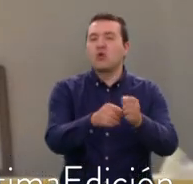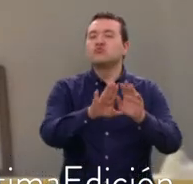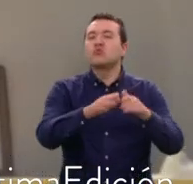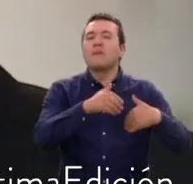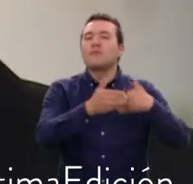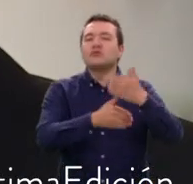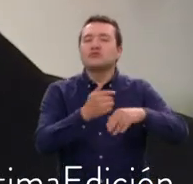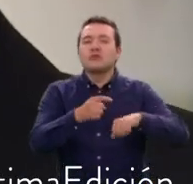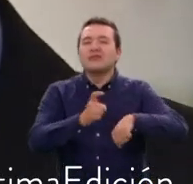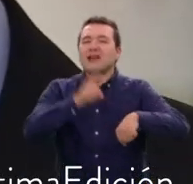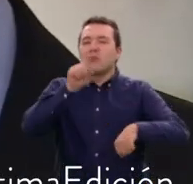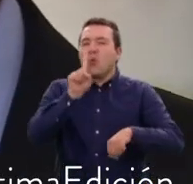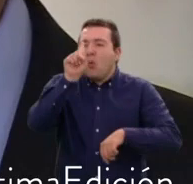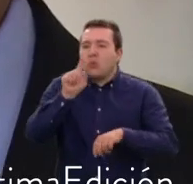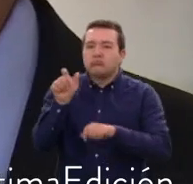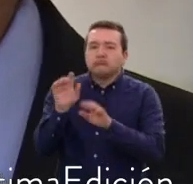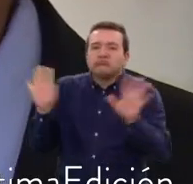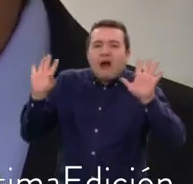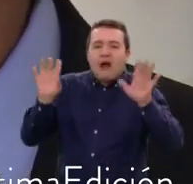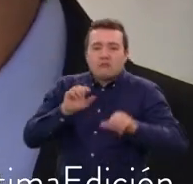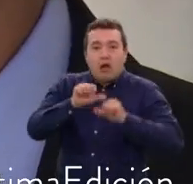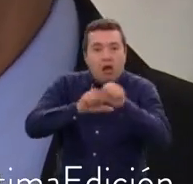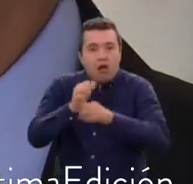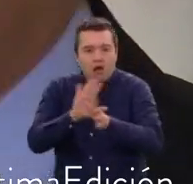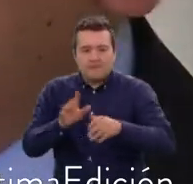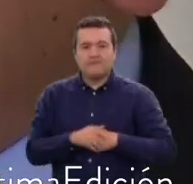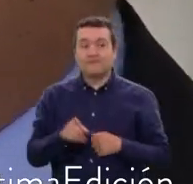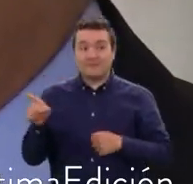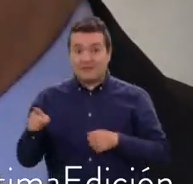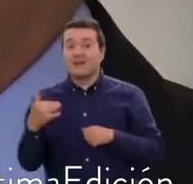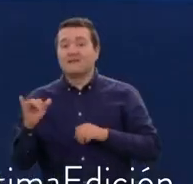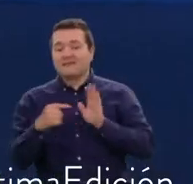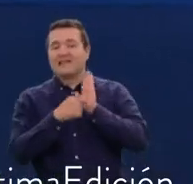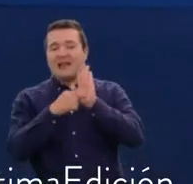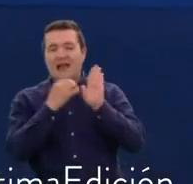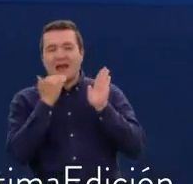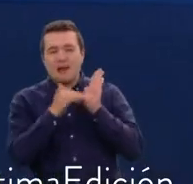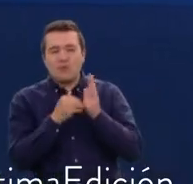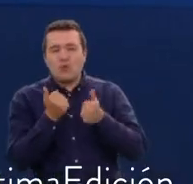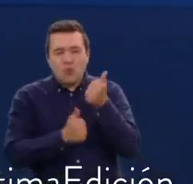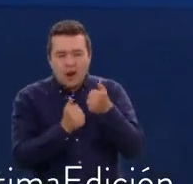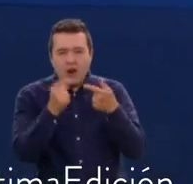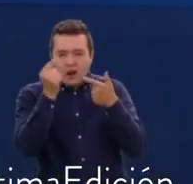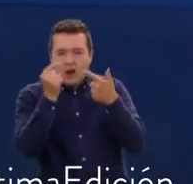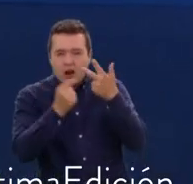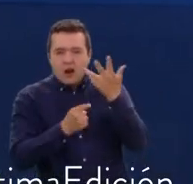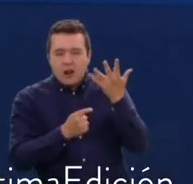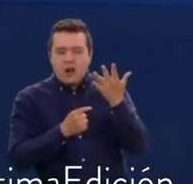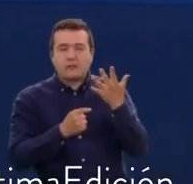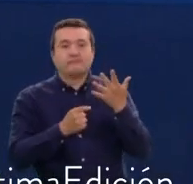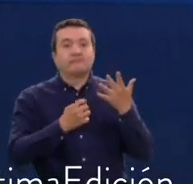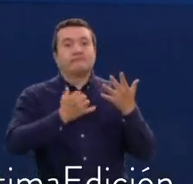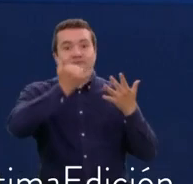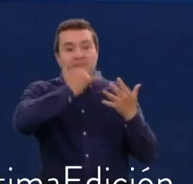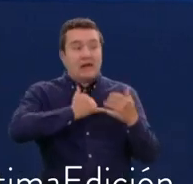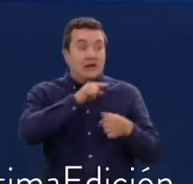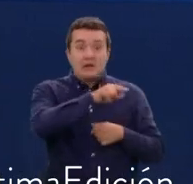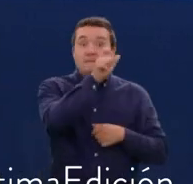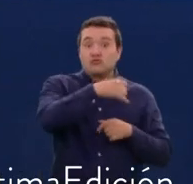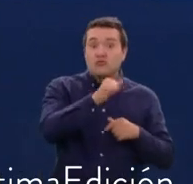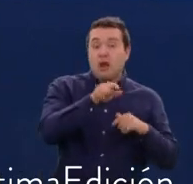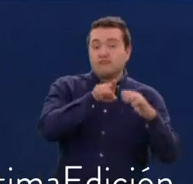unos aforados. Y puso ejemplos de los delitos en los que habría incurrido el ex magistrado que hoy se encuentra fuera del país.